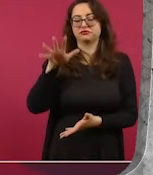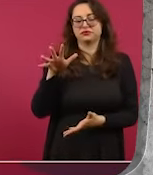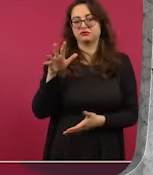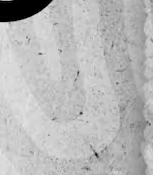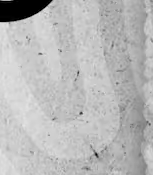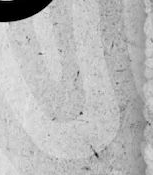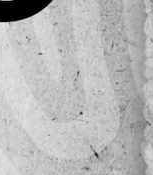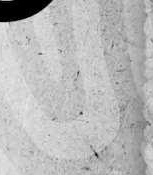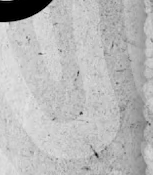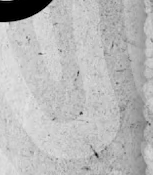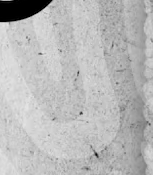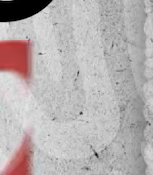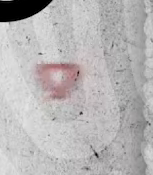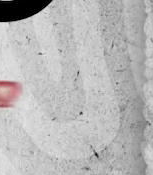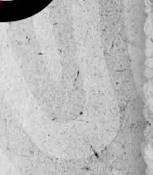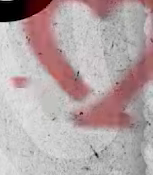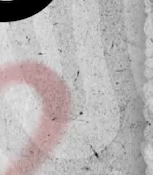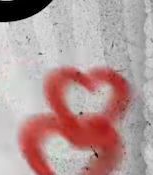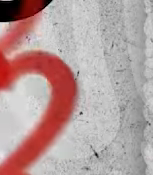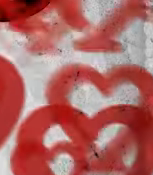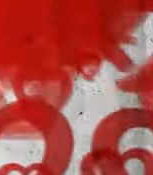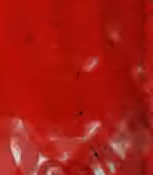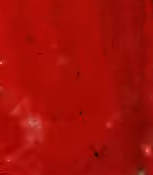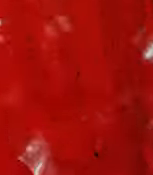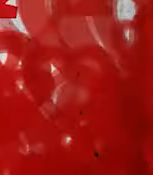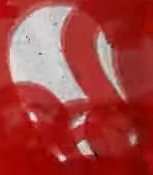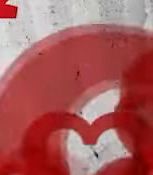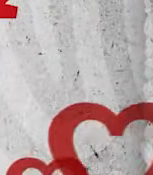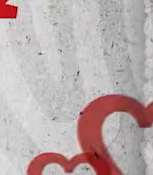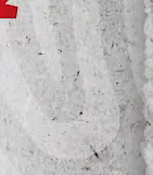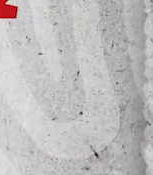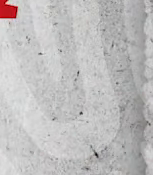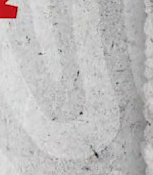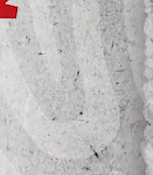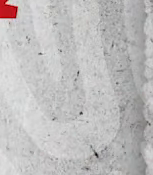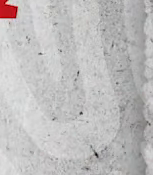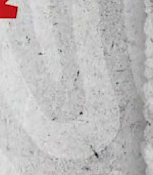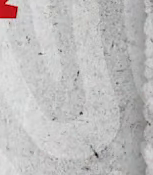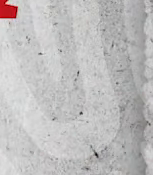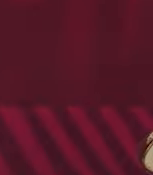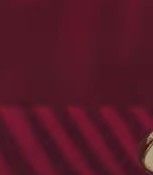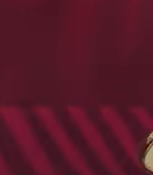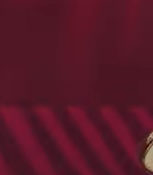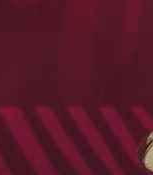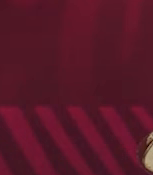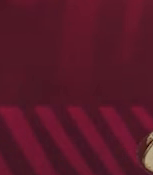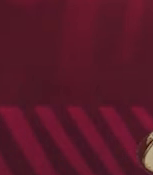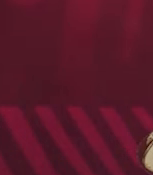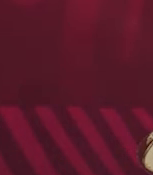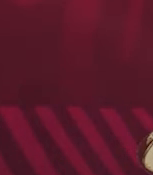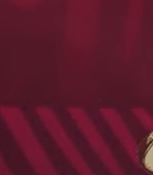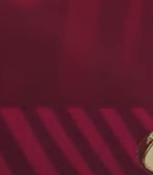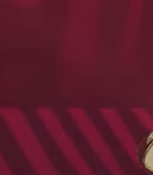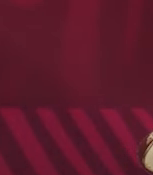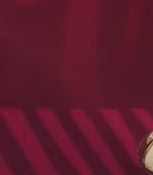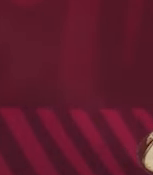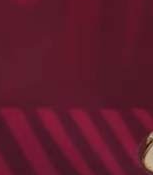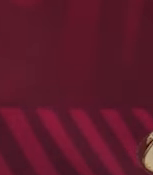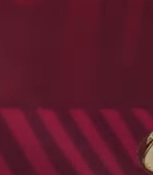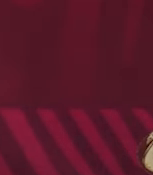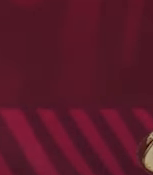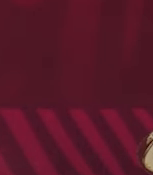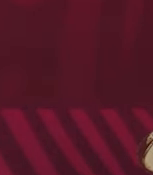de modo que si nos hemos salvado